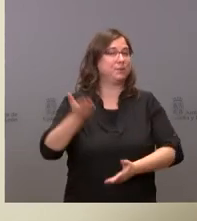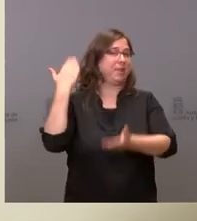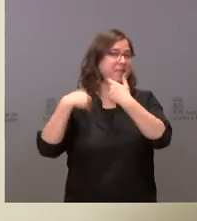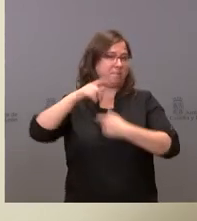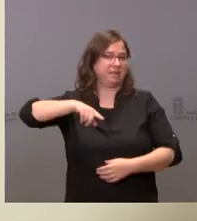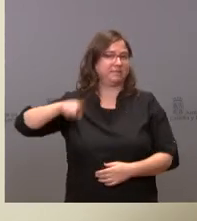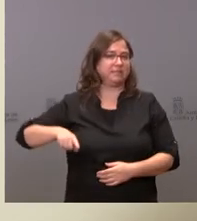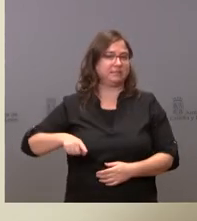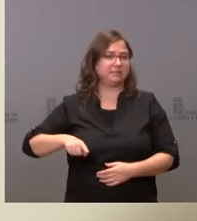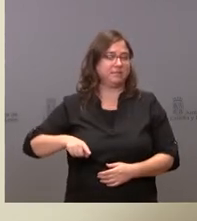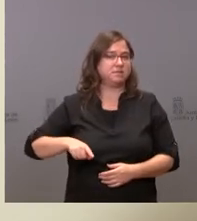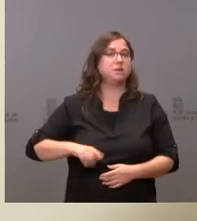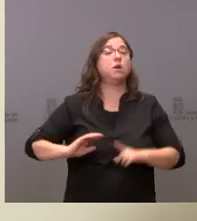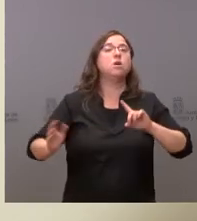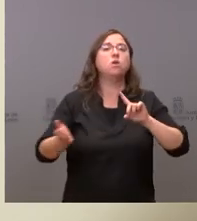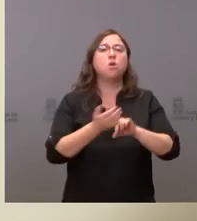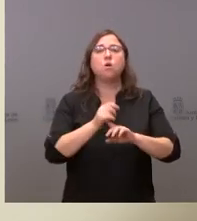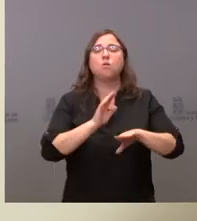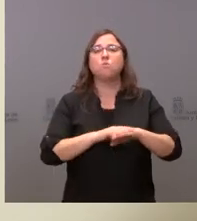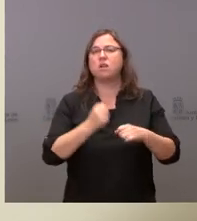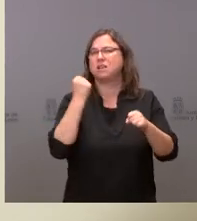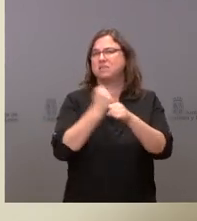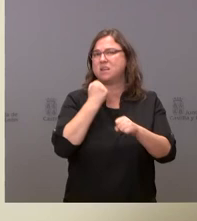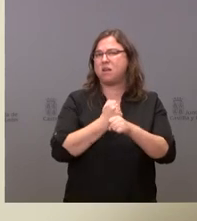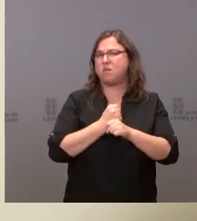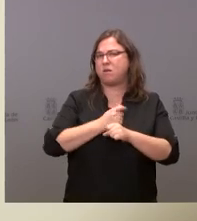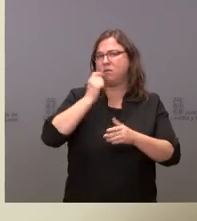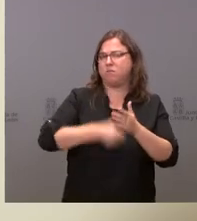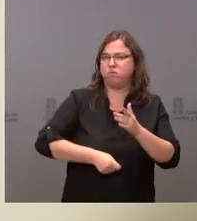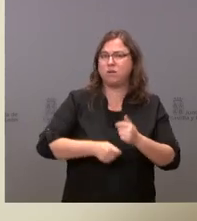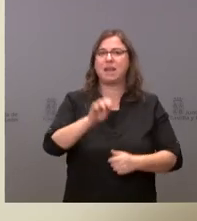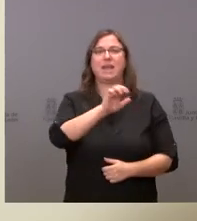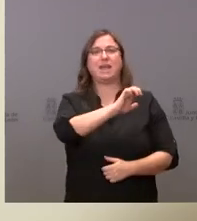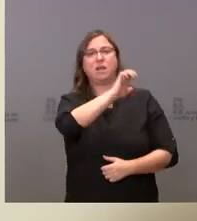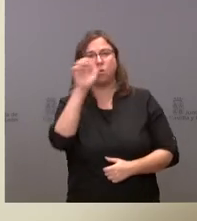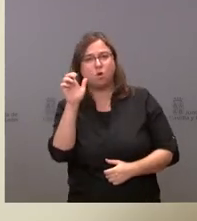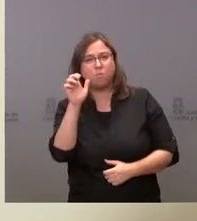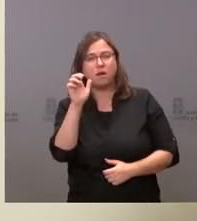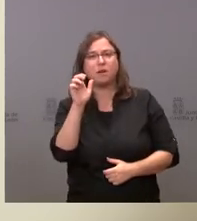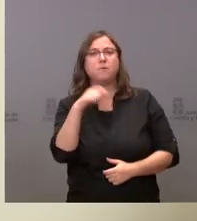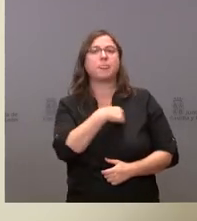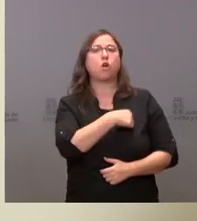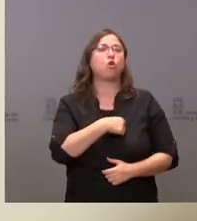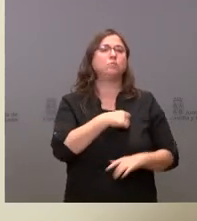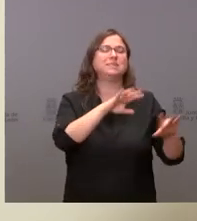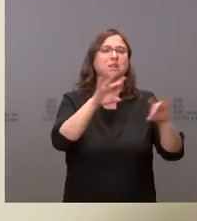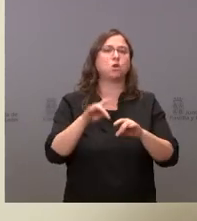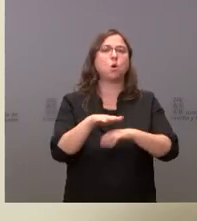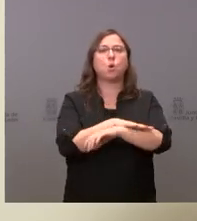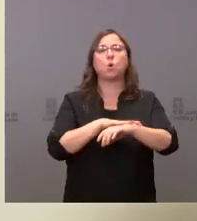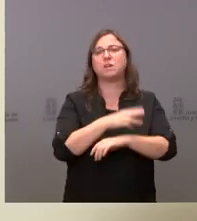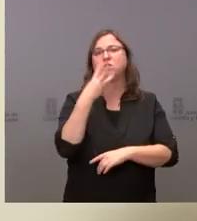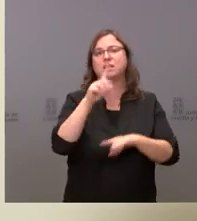después de un intenso trabajo aquí en Europa en el Comité de las Regiones de los tres gobiernos y de los